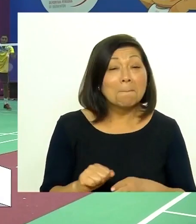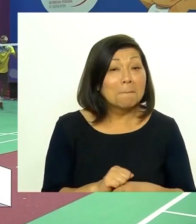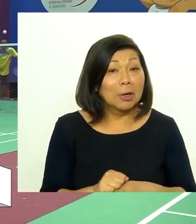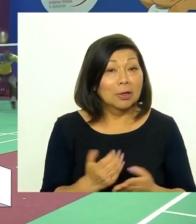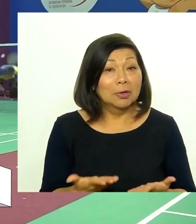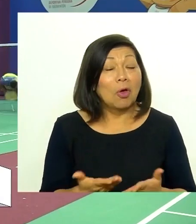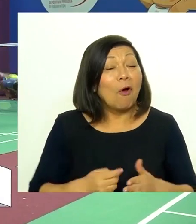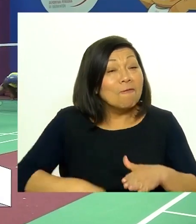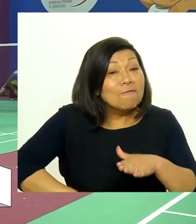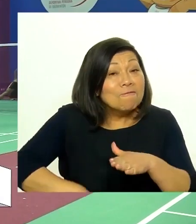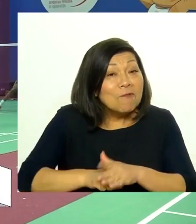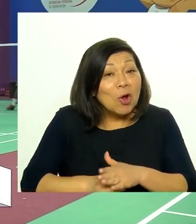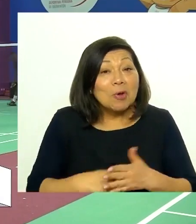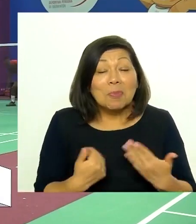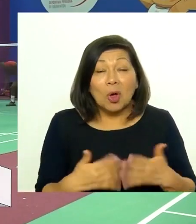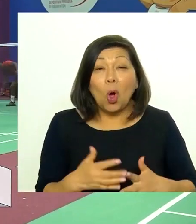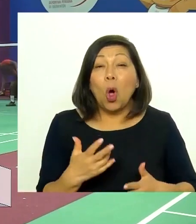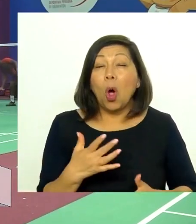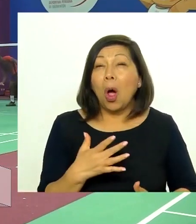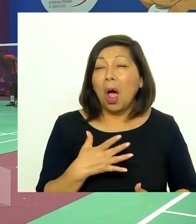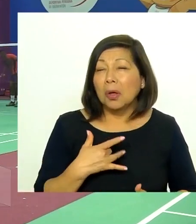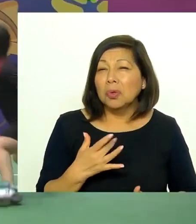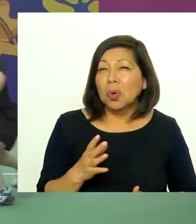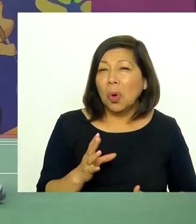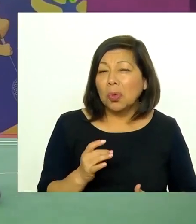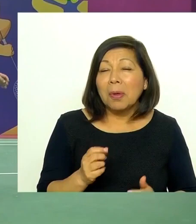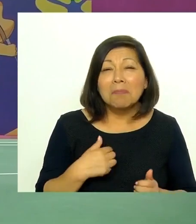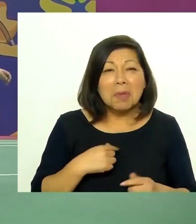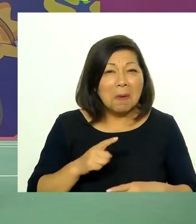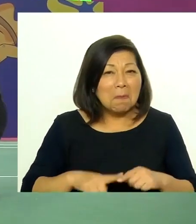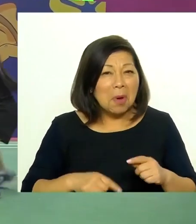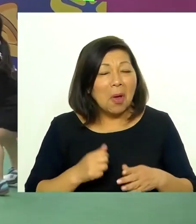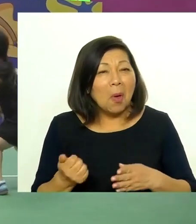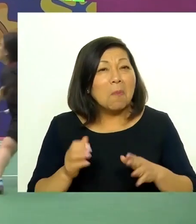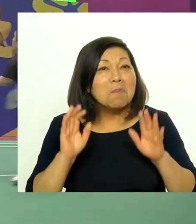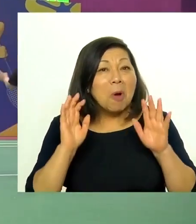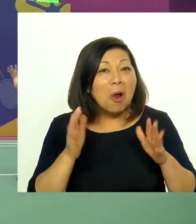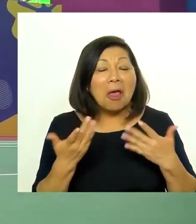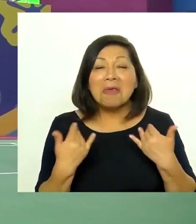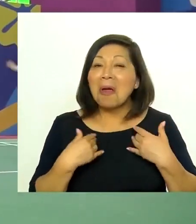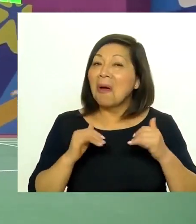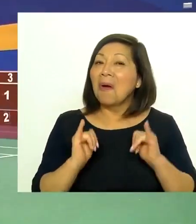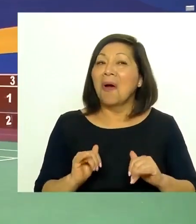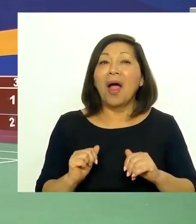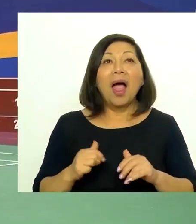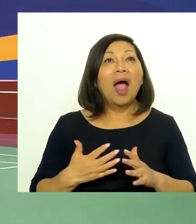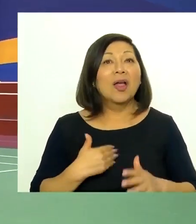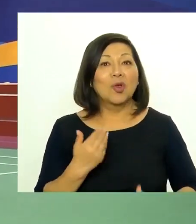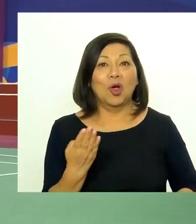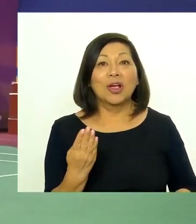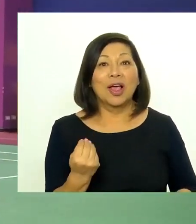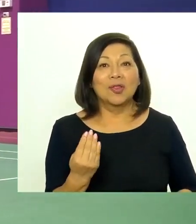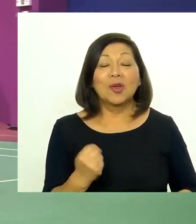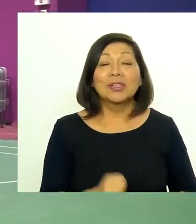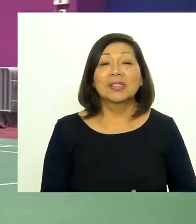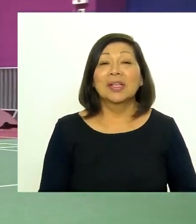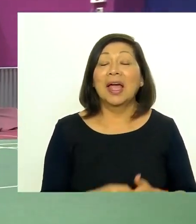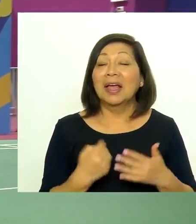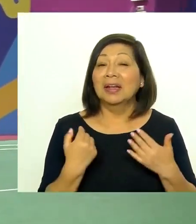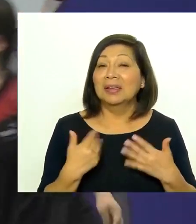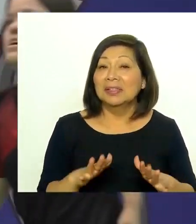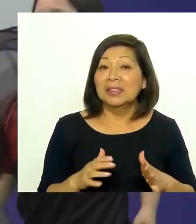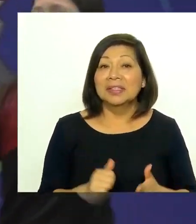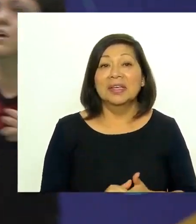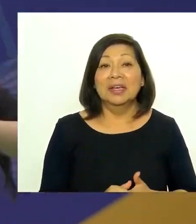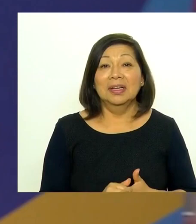practicando el deporte del fútbol y a los 8 con mi prima fuimos a practicar el volle y ya me quedé ahí hasta los 14 años y